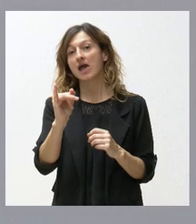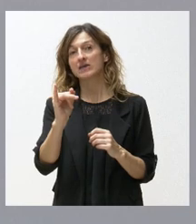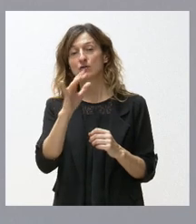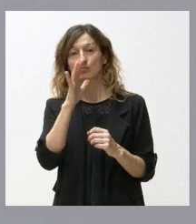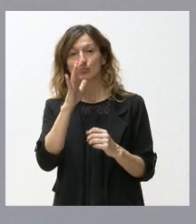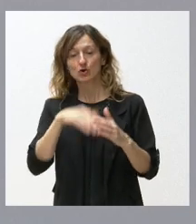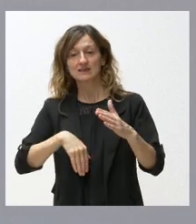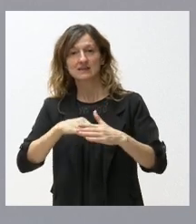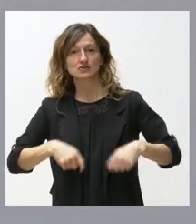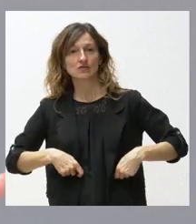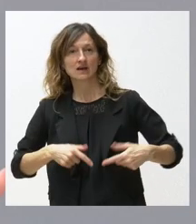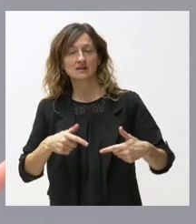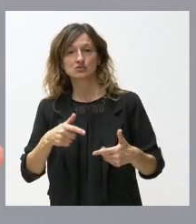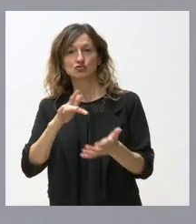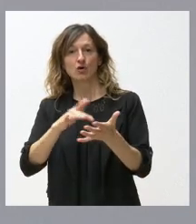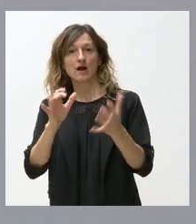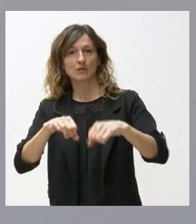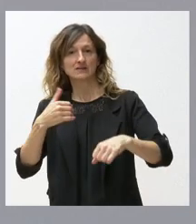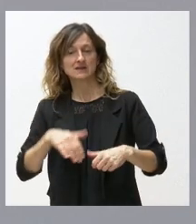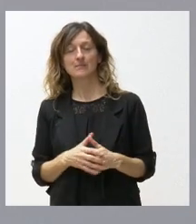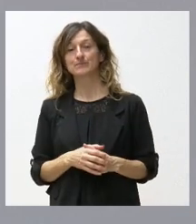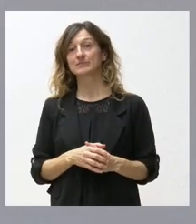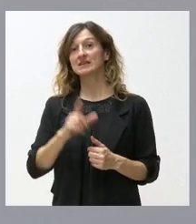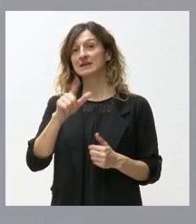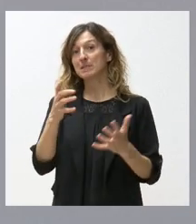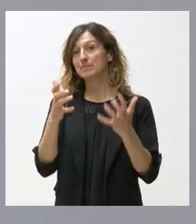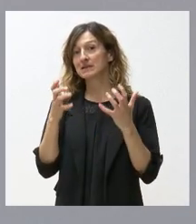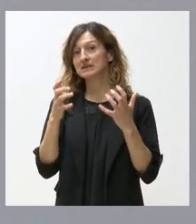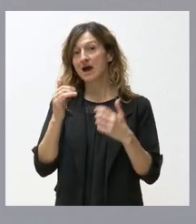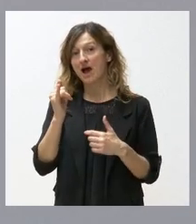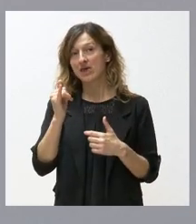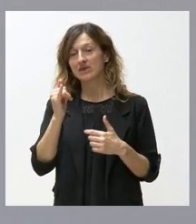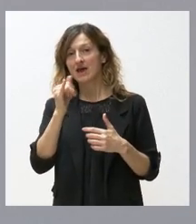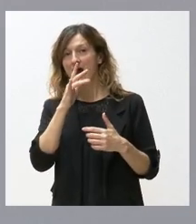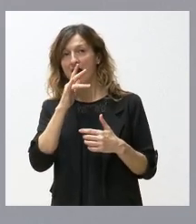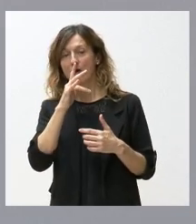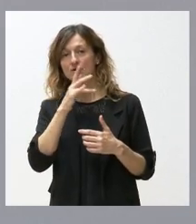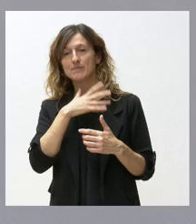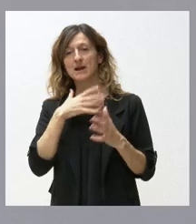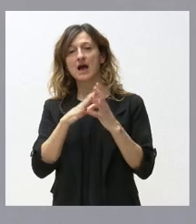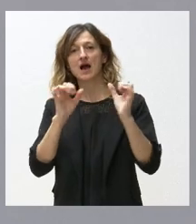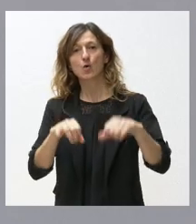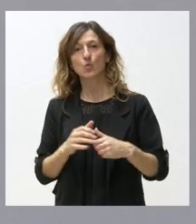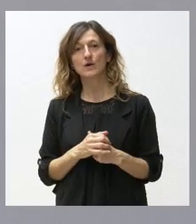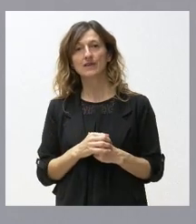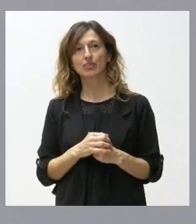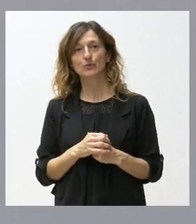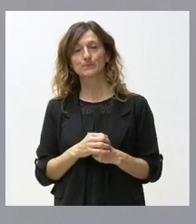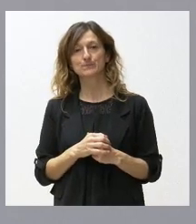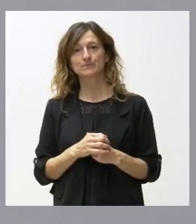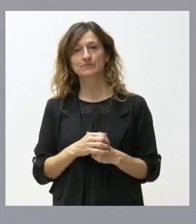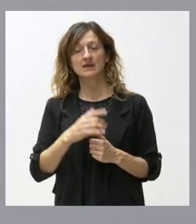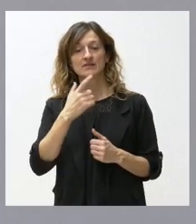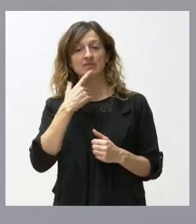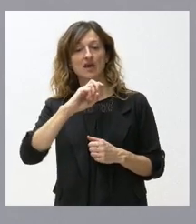por ese techo de gasto que fue aprobado. Y también hay algunas ventajas que yo quiero poner de manifiesto que tenemos en este momento para poder alcanzar este acuerdo y que no existe en